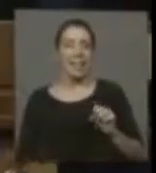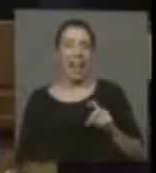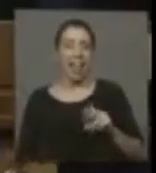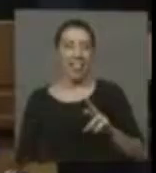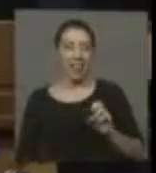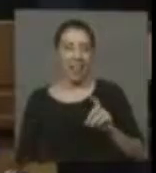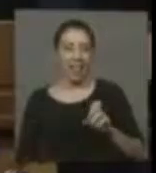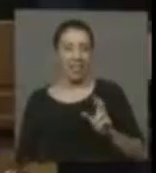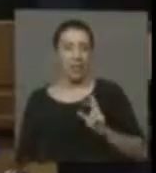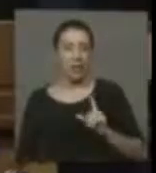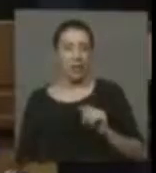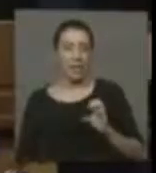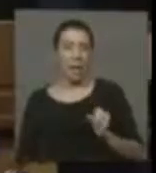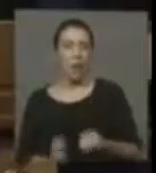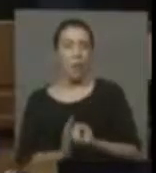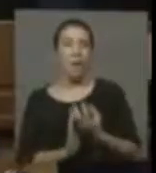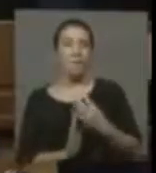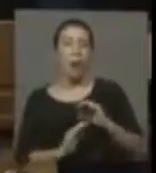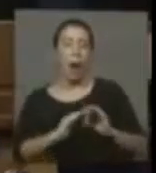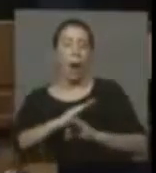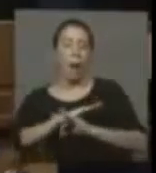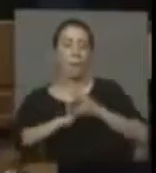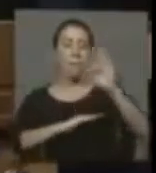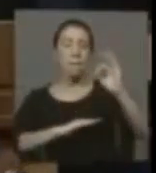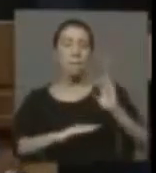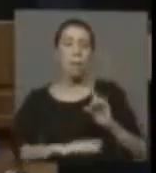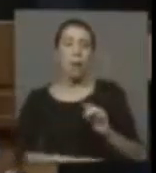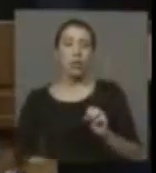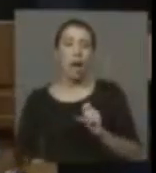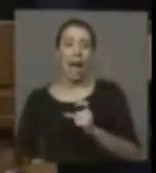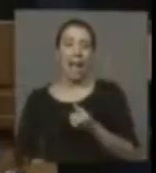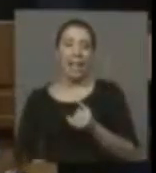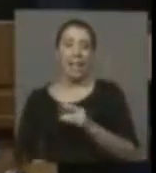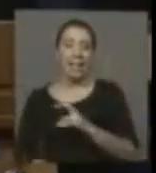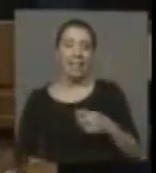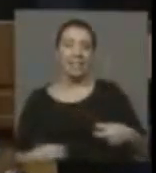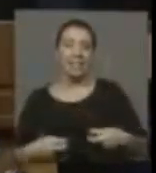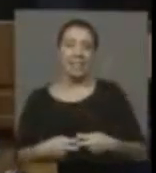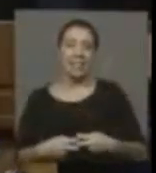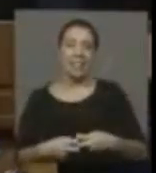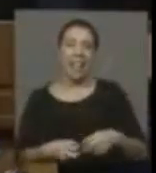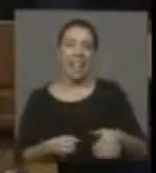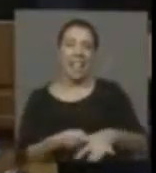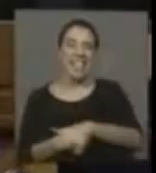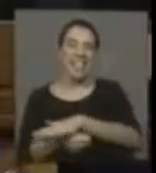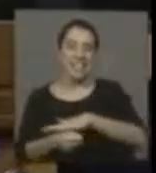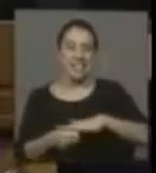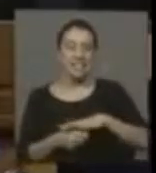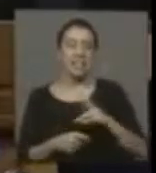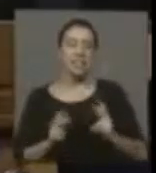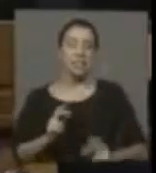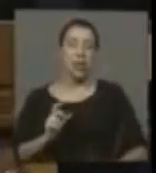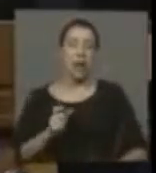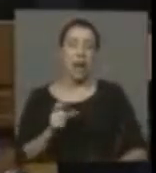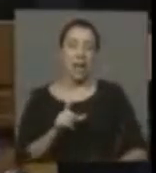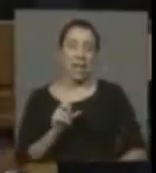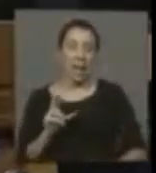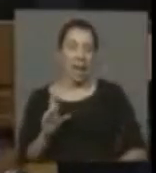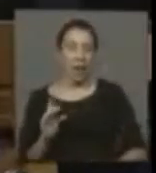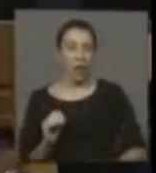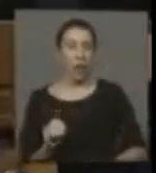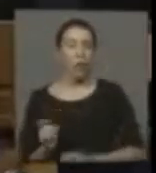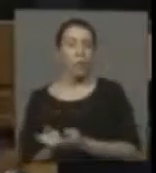de Luis Teca, de Nuevo Amanecer de Huerta Aguirre, de Blanca Huentén, del sindicato de las Islas Huichas, de don José Miguel Gallardo, del sindicato de